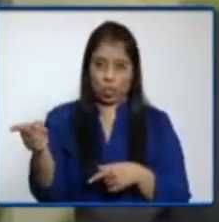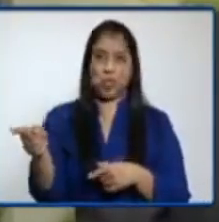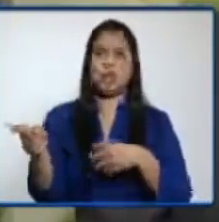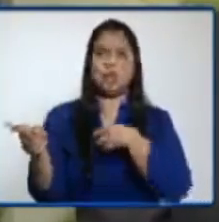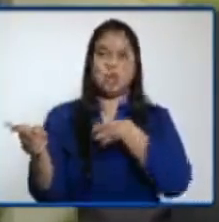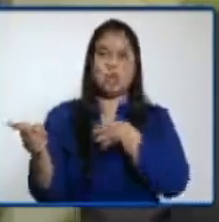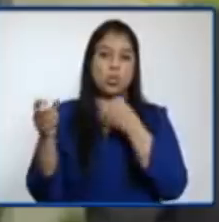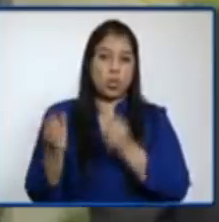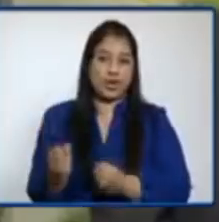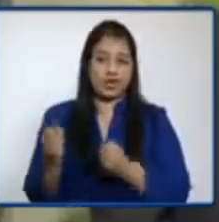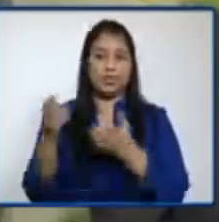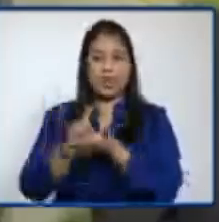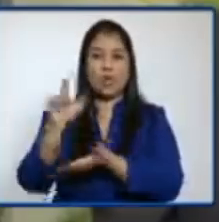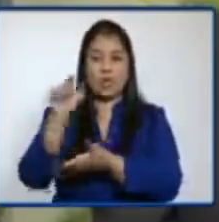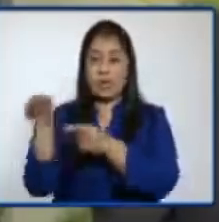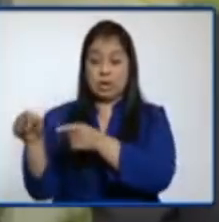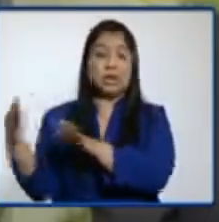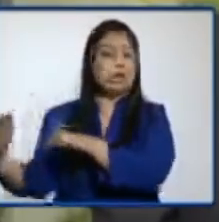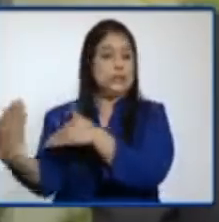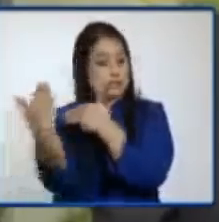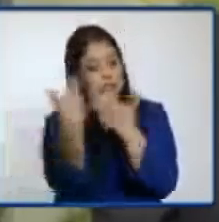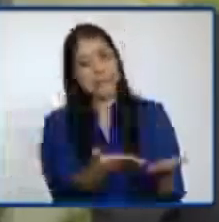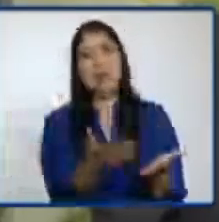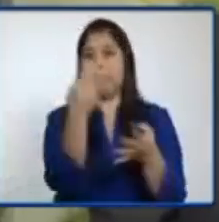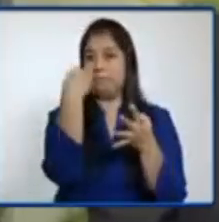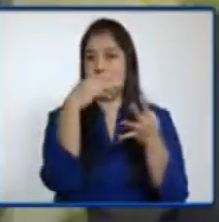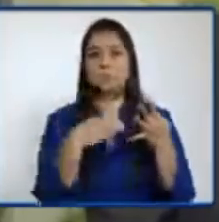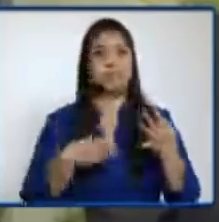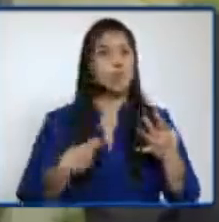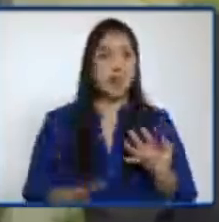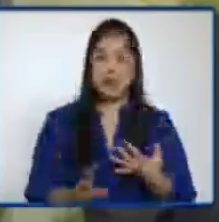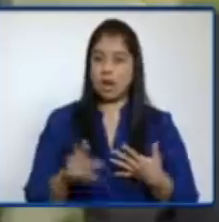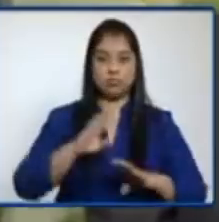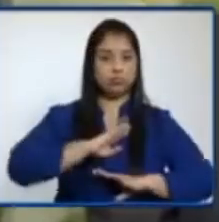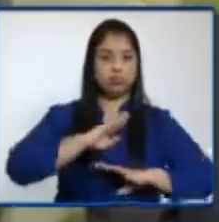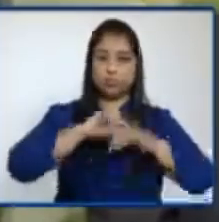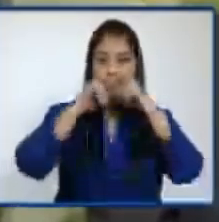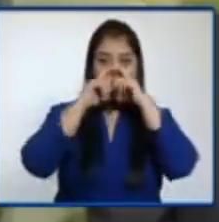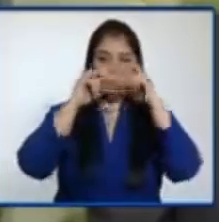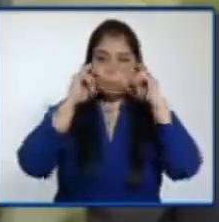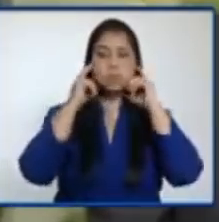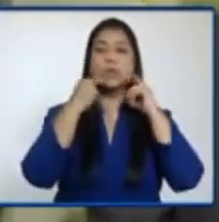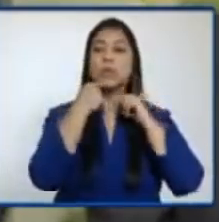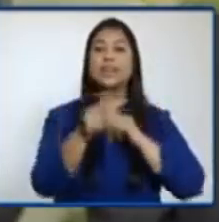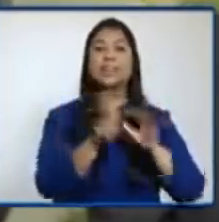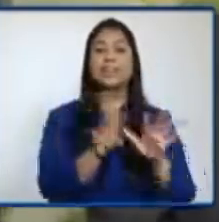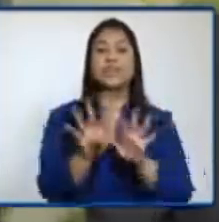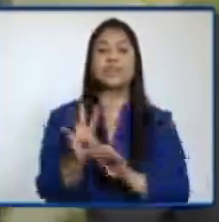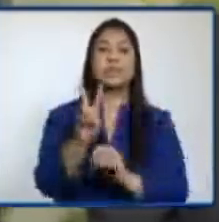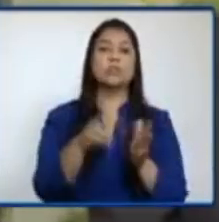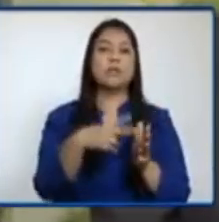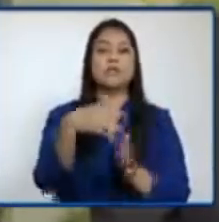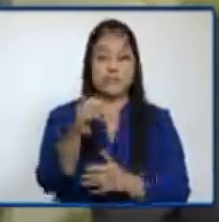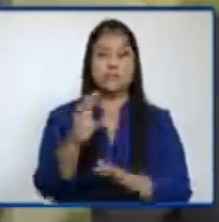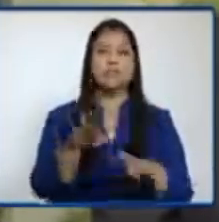los dueños de los colegios privados, pues de proveer todos los insumos, tanto que establece el 79-2020, el acuerdo gubernativo, como